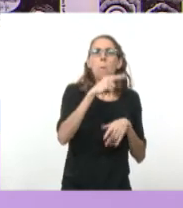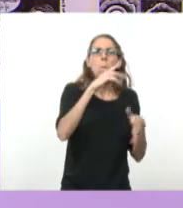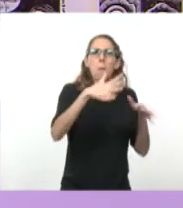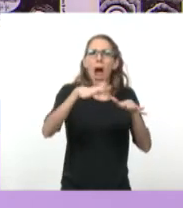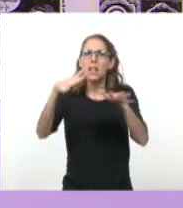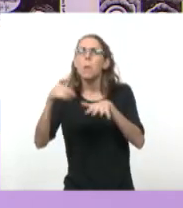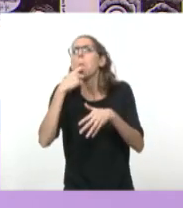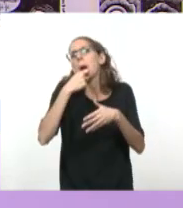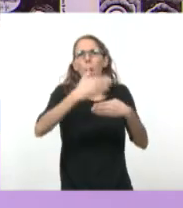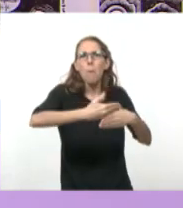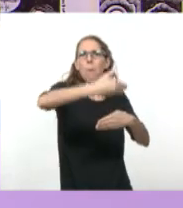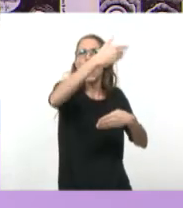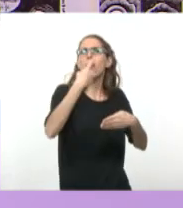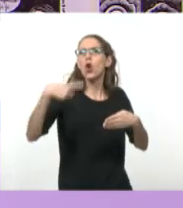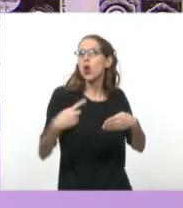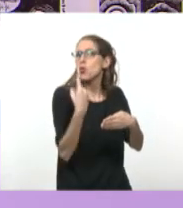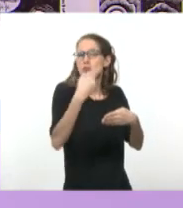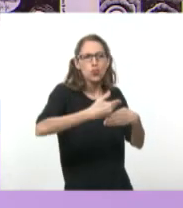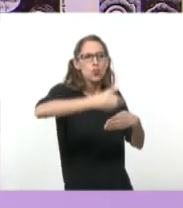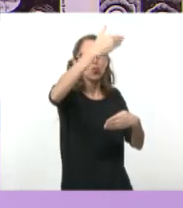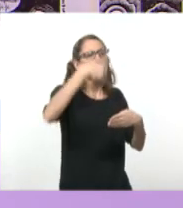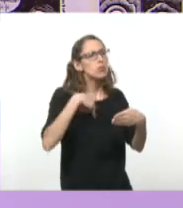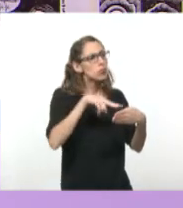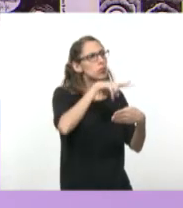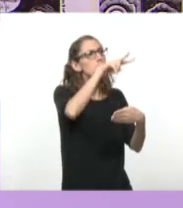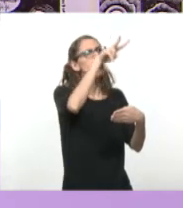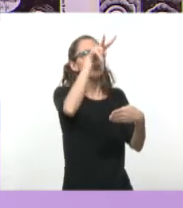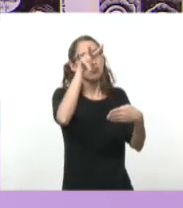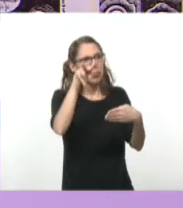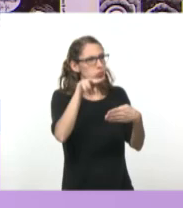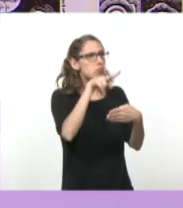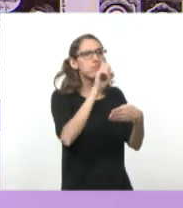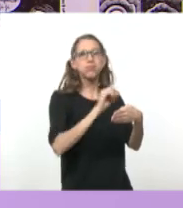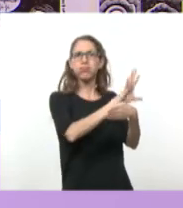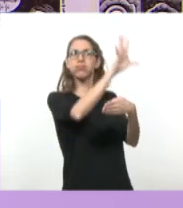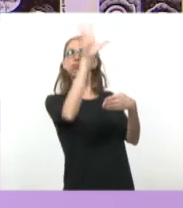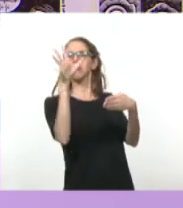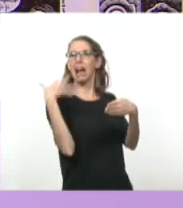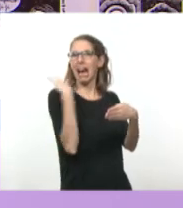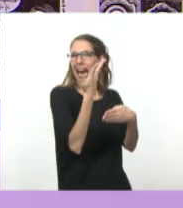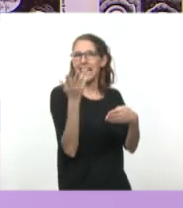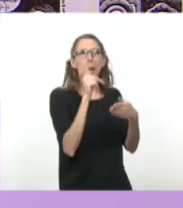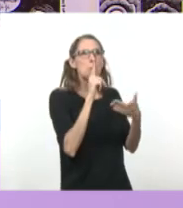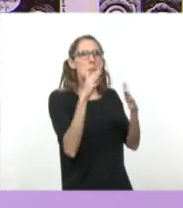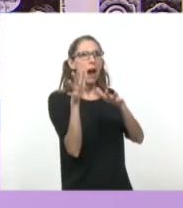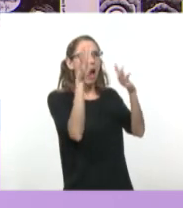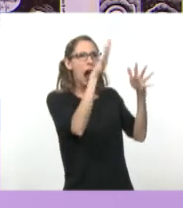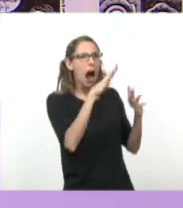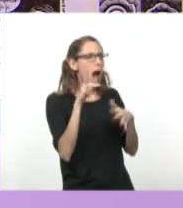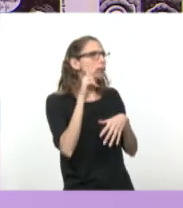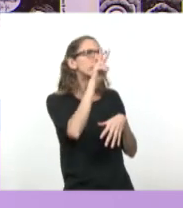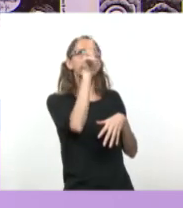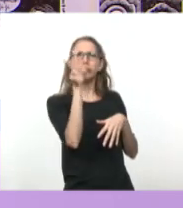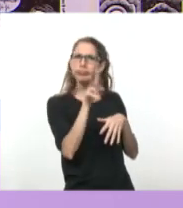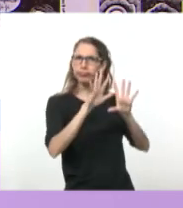misma pared de un color, mi mirada se va rápidamente por esa pared porque encuentra cosas parecidas que ver. Perfecto. Y a esto